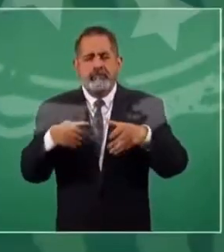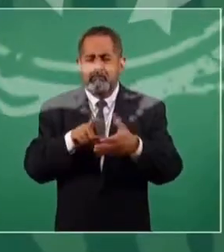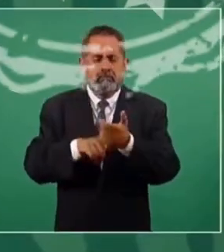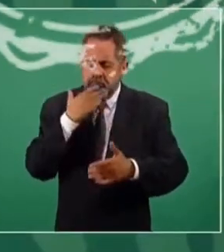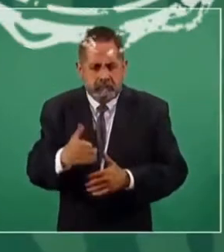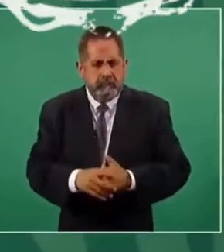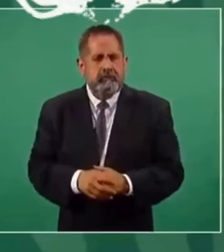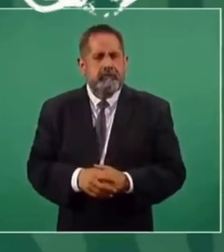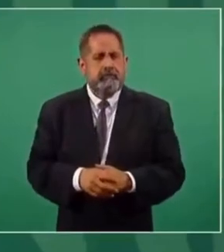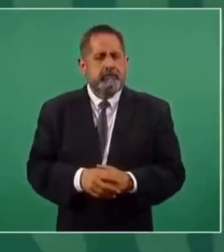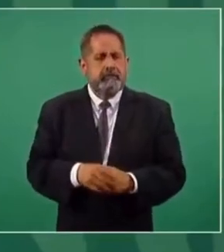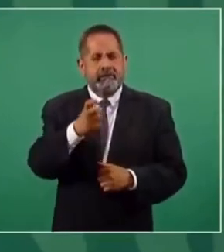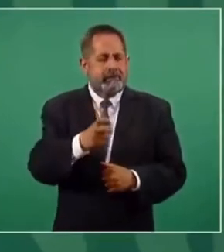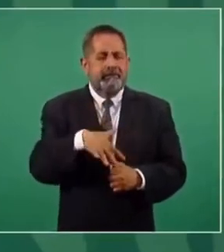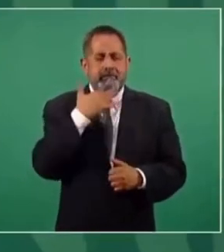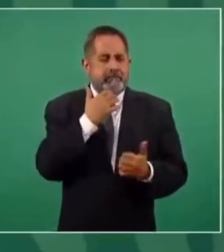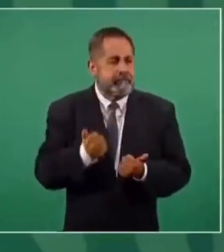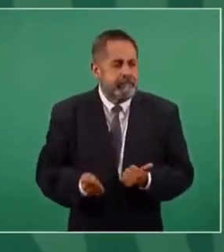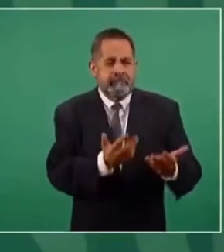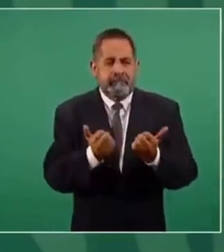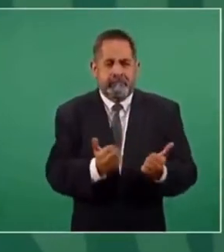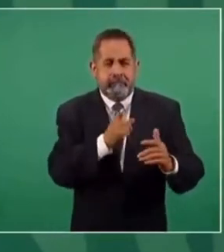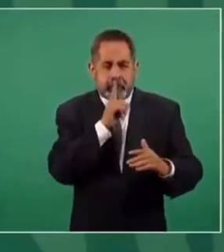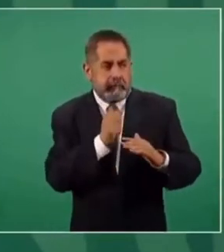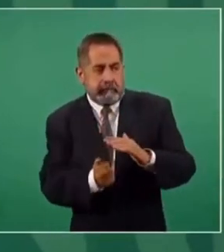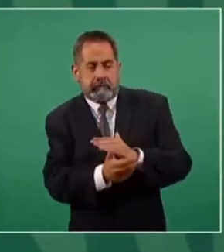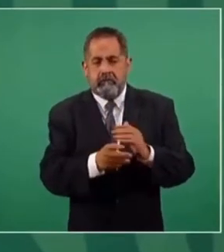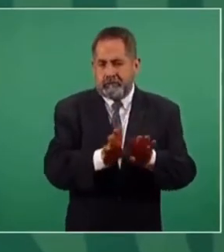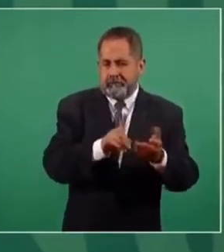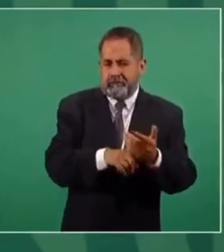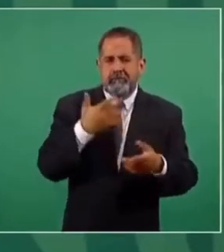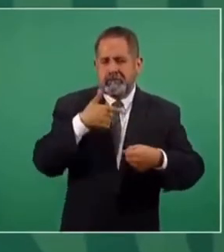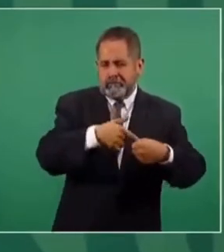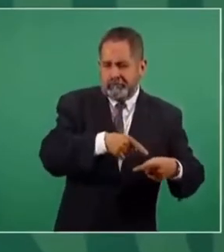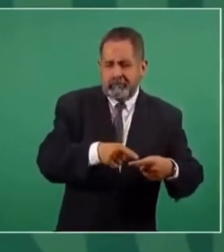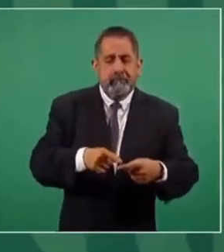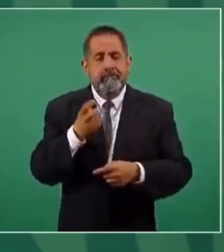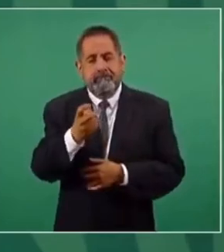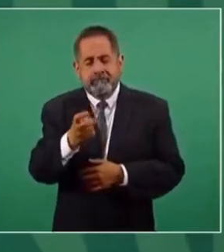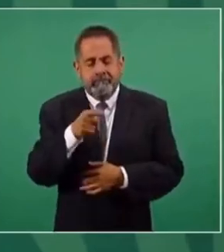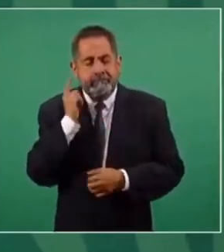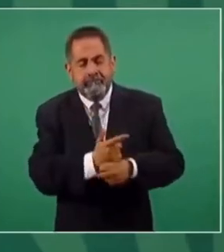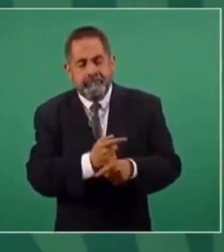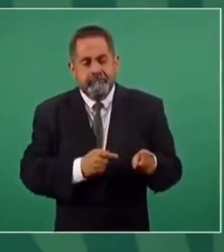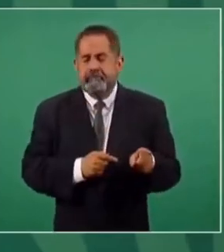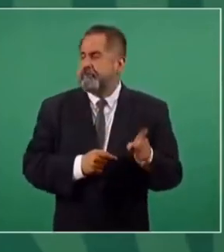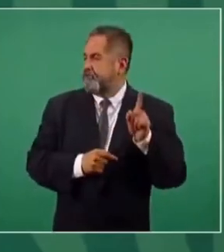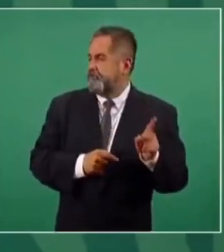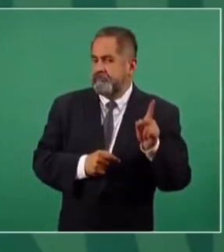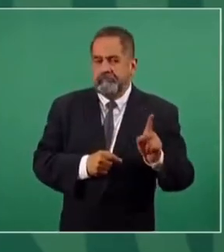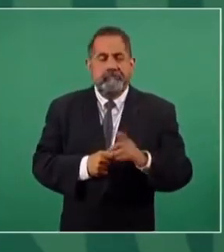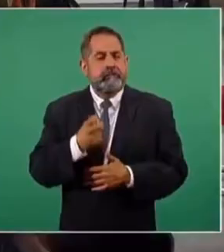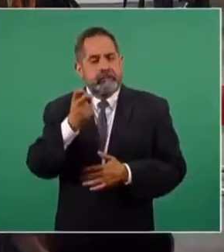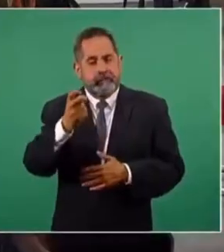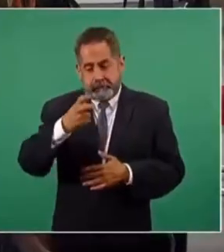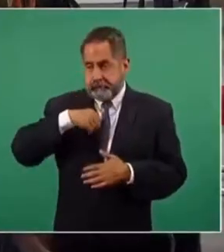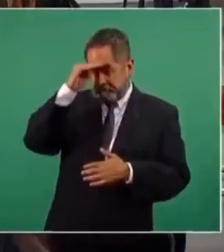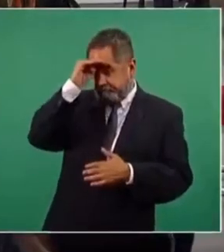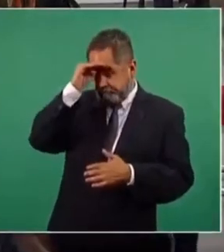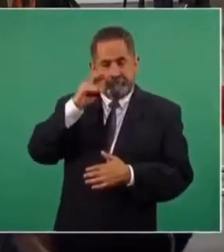Pero esto del contrabando de combustible es lo que motivó a la